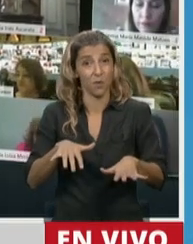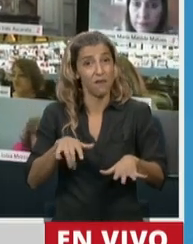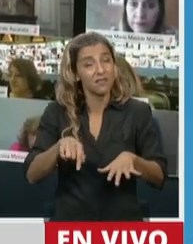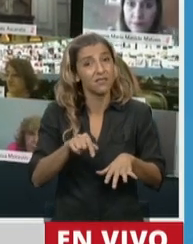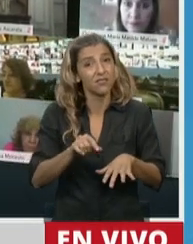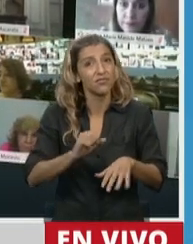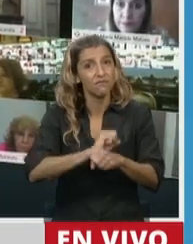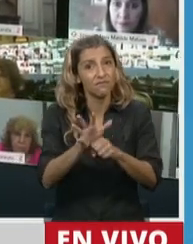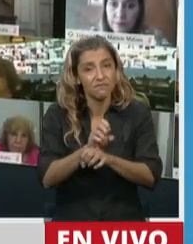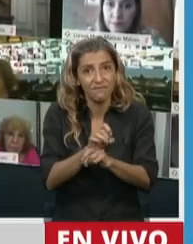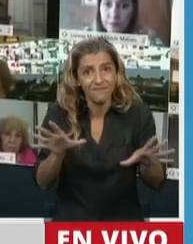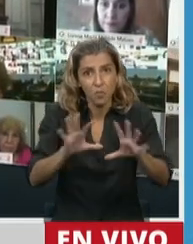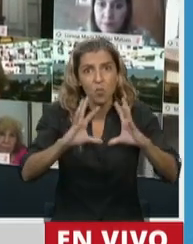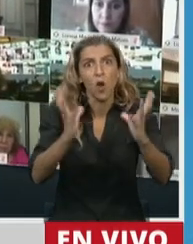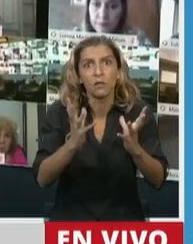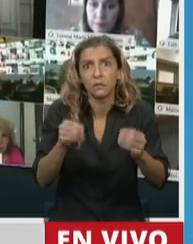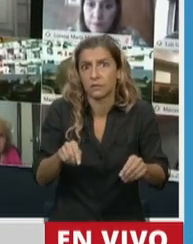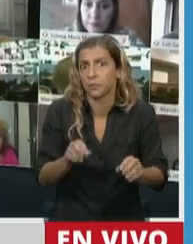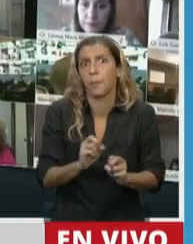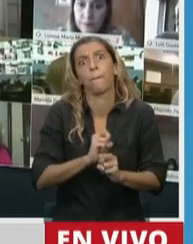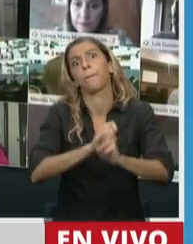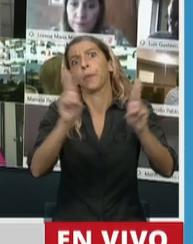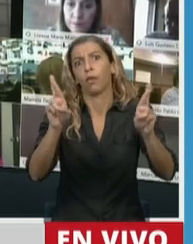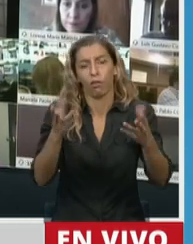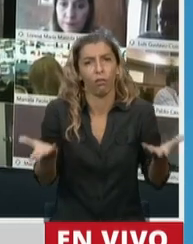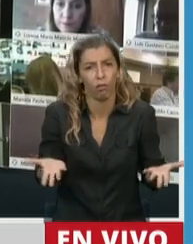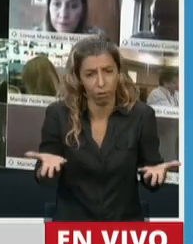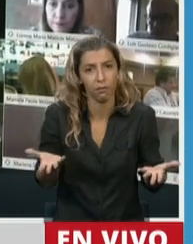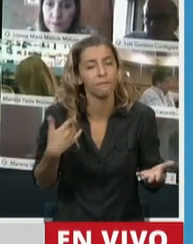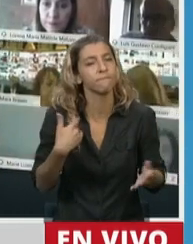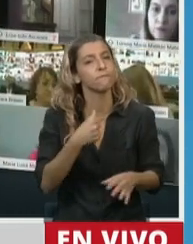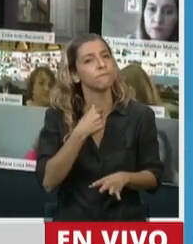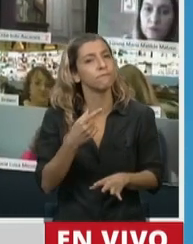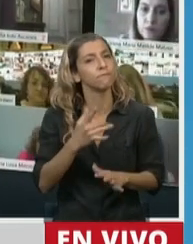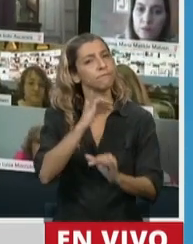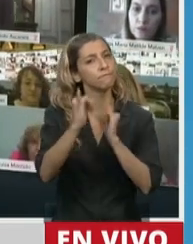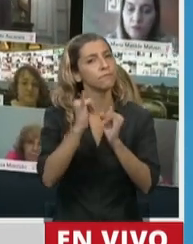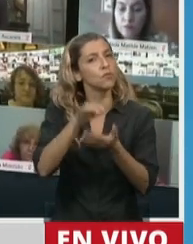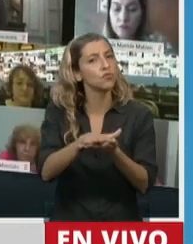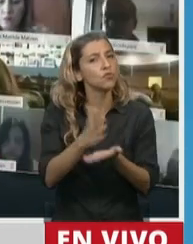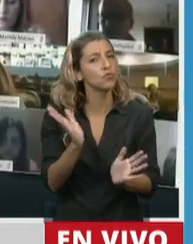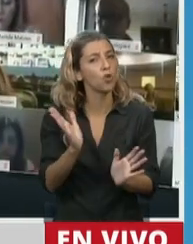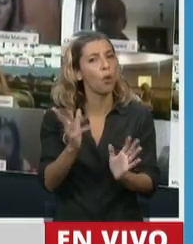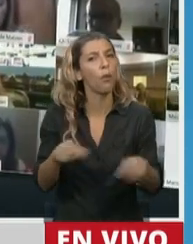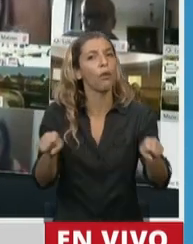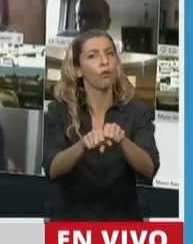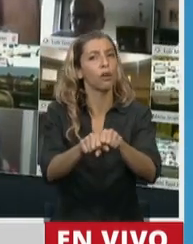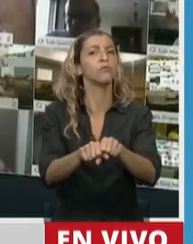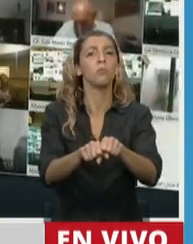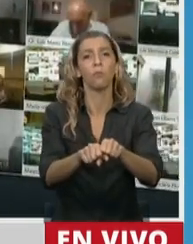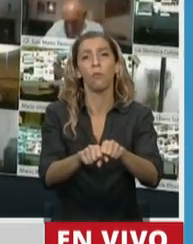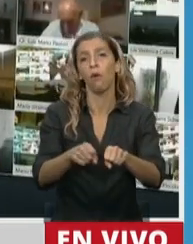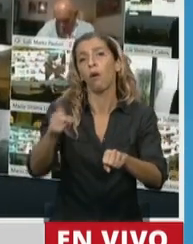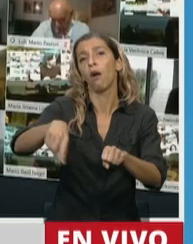Entonces, Presidente, quería señalar esto, el problema de la conectividad del que acá se habla, que no hay una igualdad real.